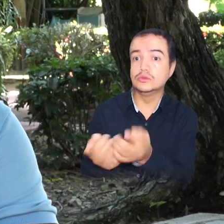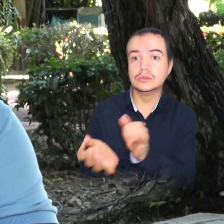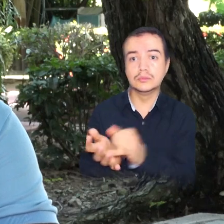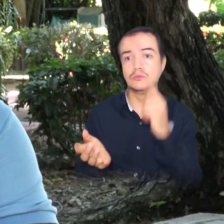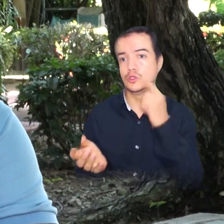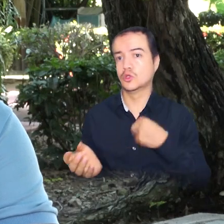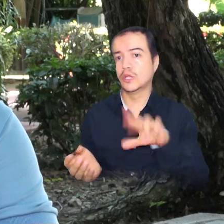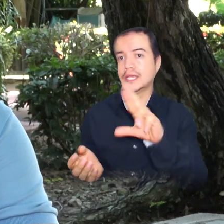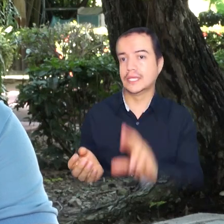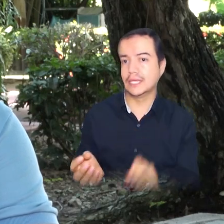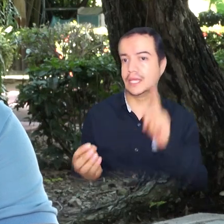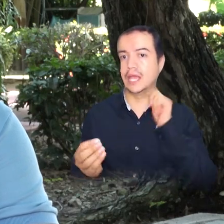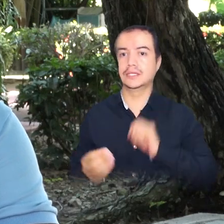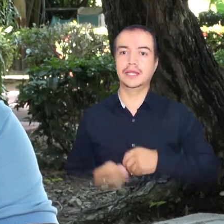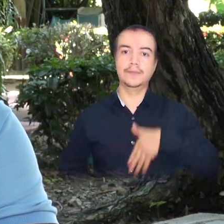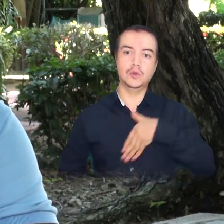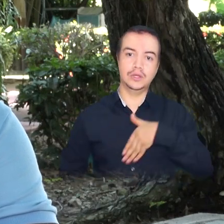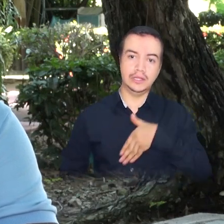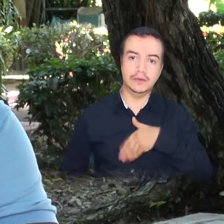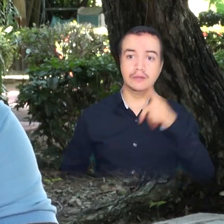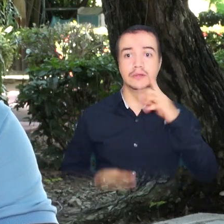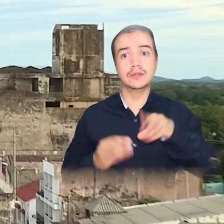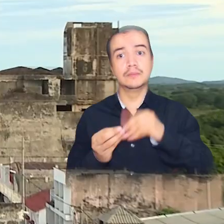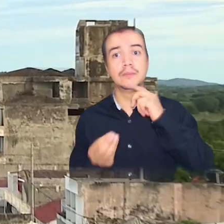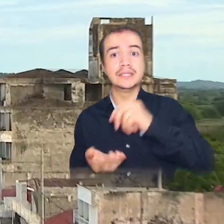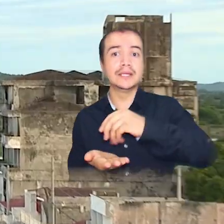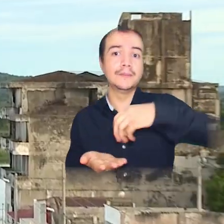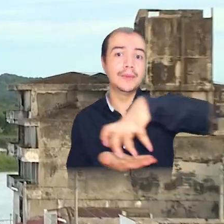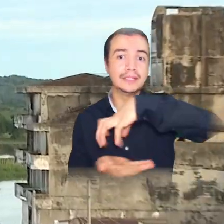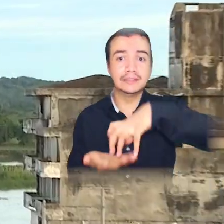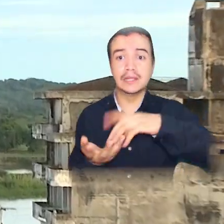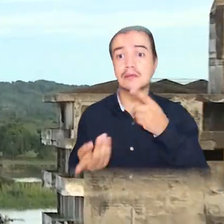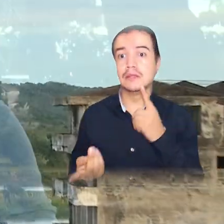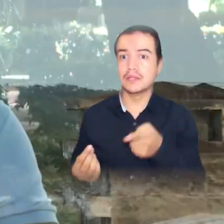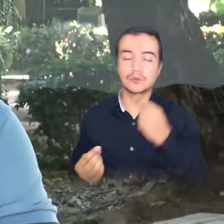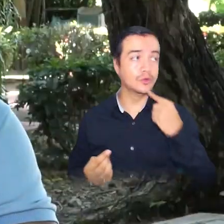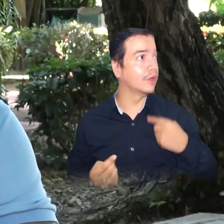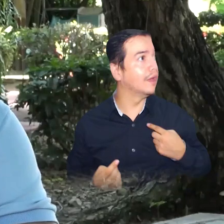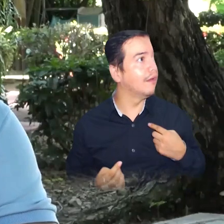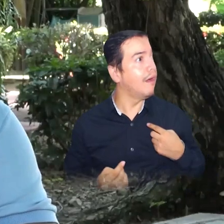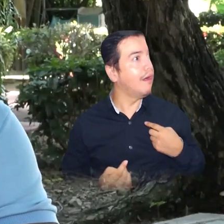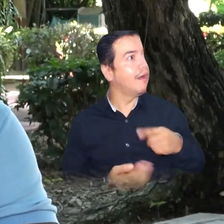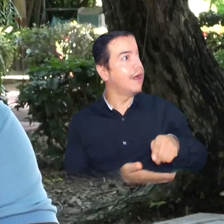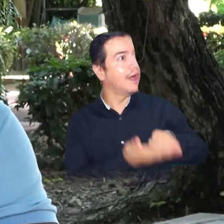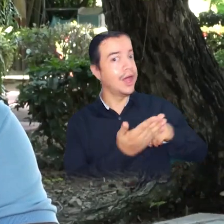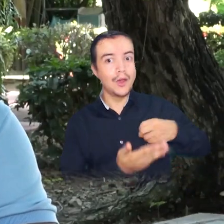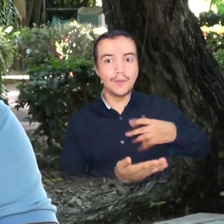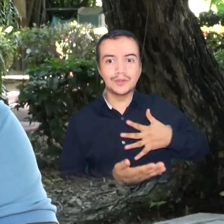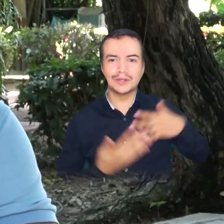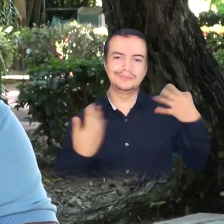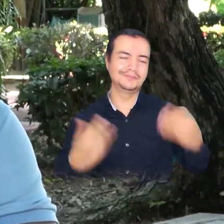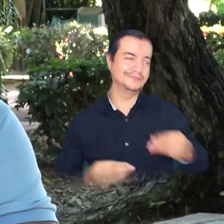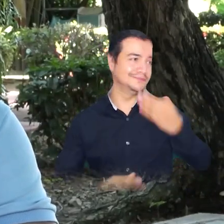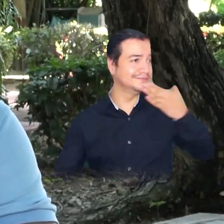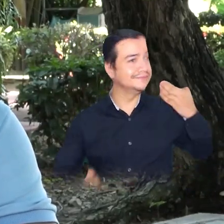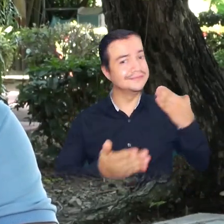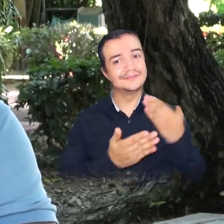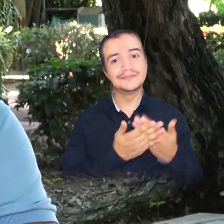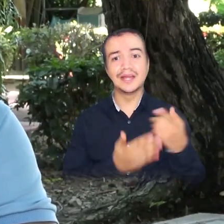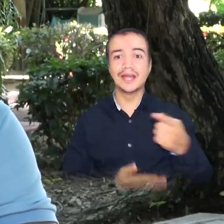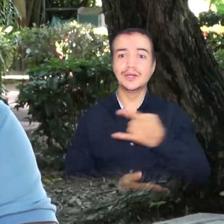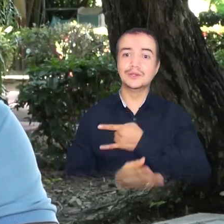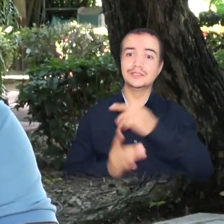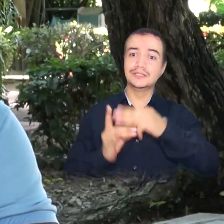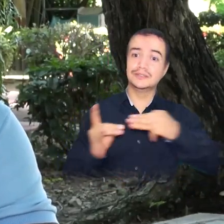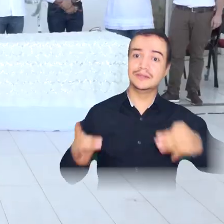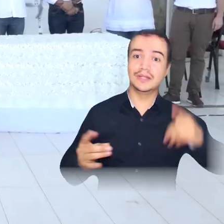región del sur del Cesar, sur de Bolívar y sur de Magdalena, esperábamos esta oportunidad y le agradecemos inmensamente a la Universidad